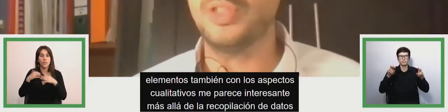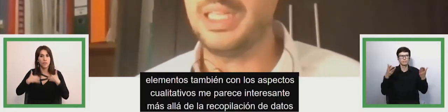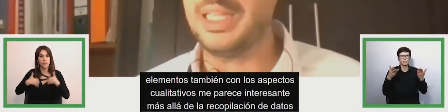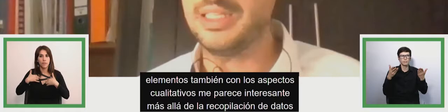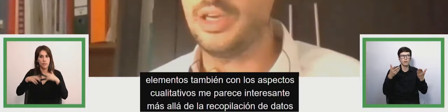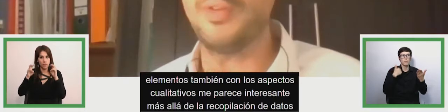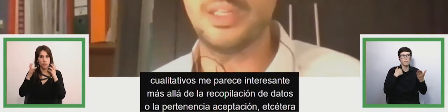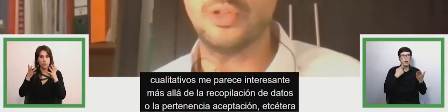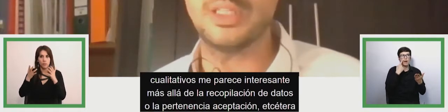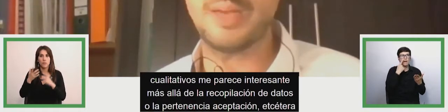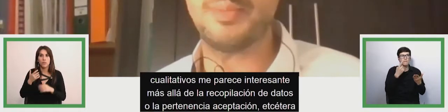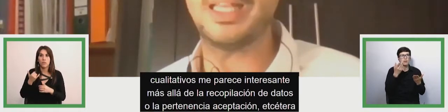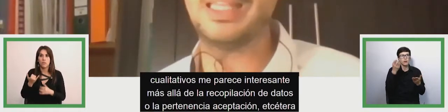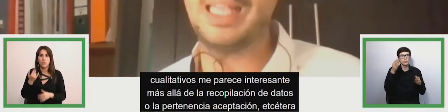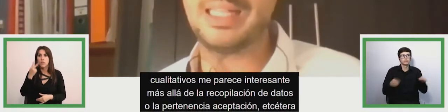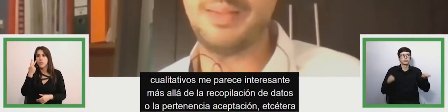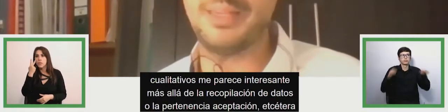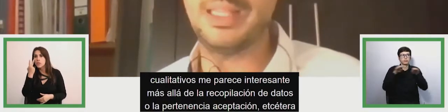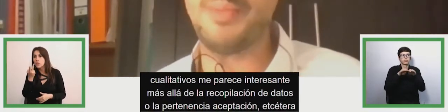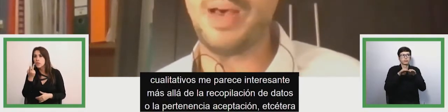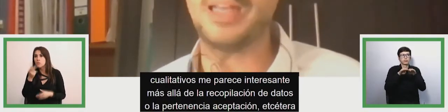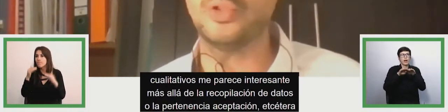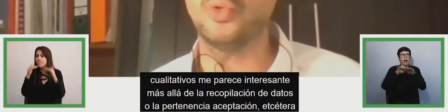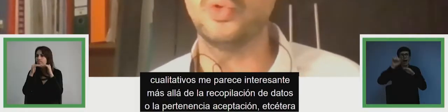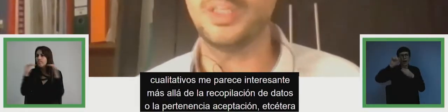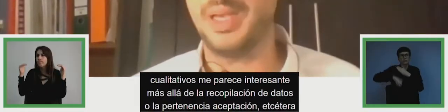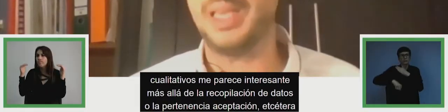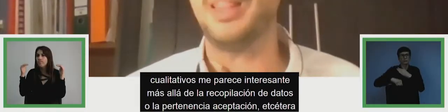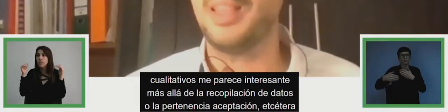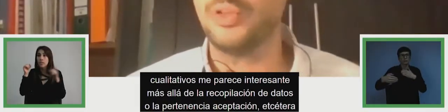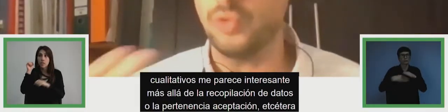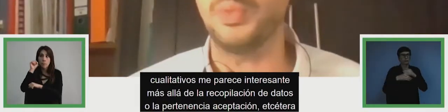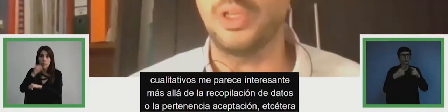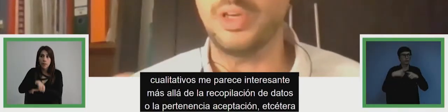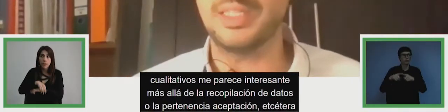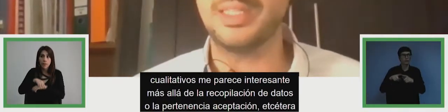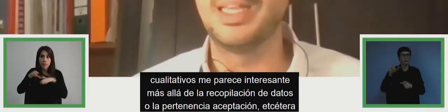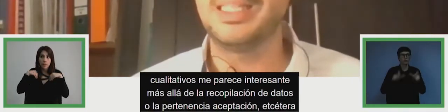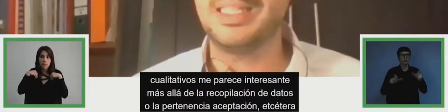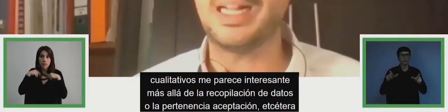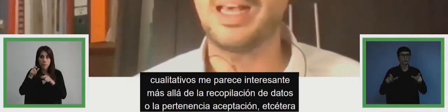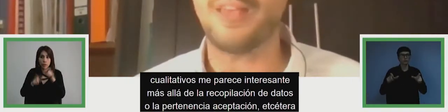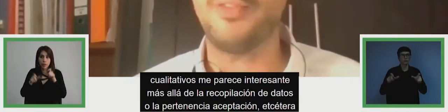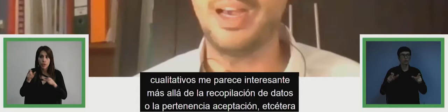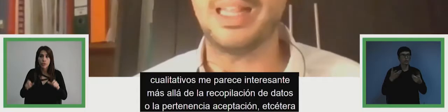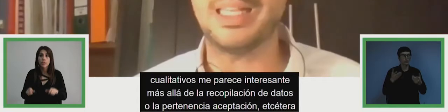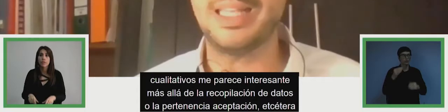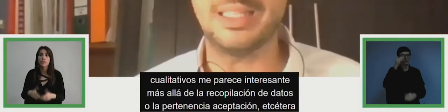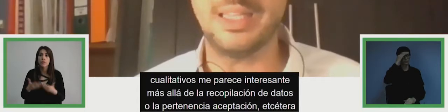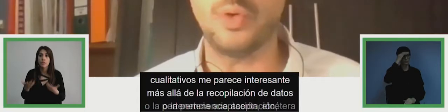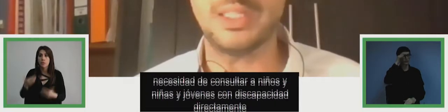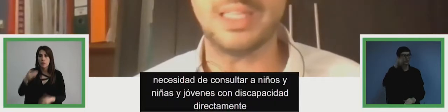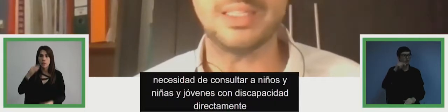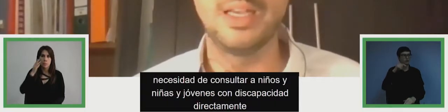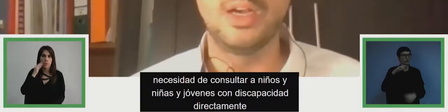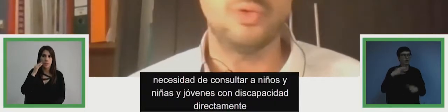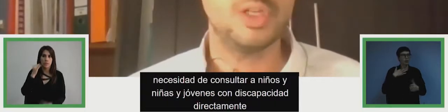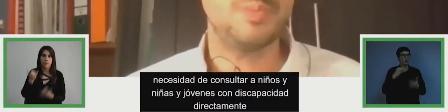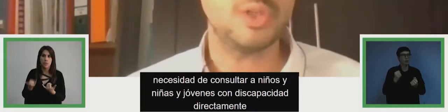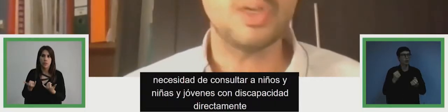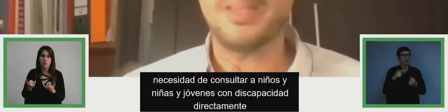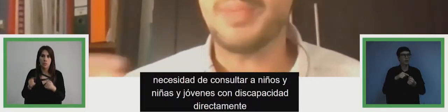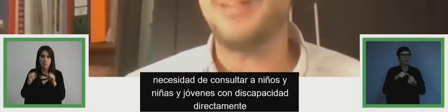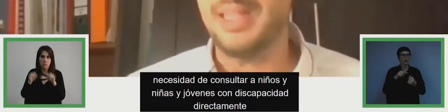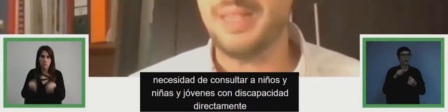los niños y niñas y jóvenes con discapacidad directamente para que sus experiencias, sus opiniones, salgan reflejadas en las encuestas. Un